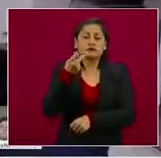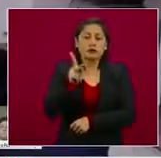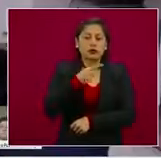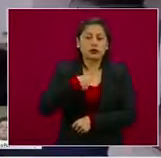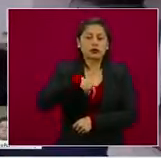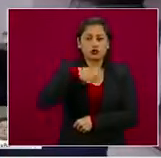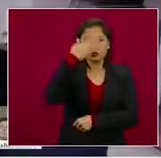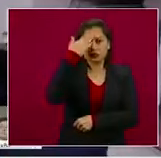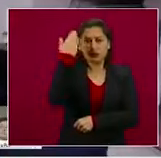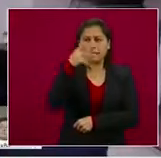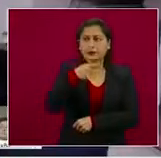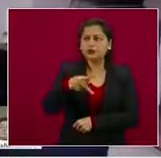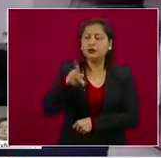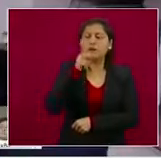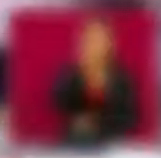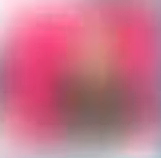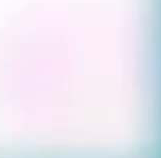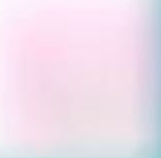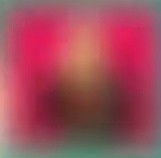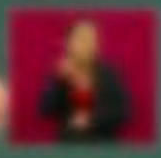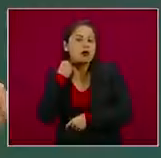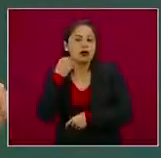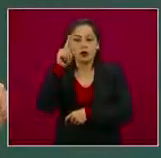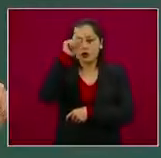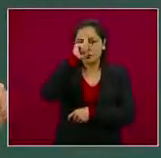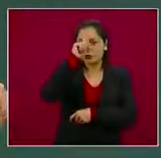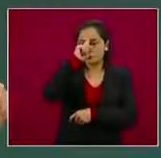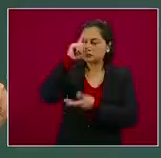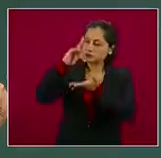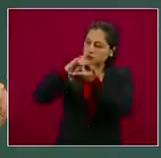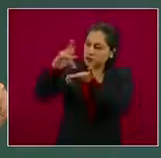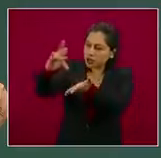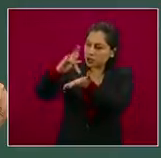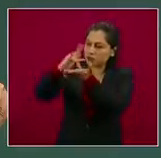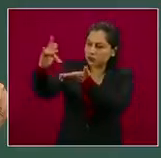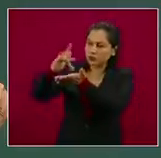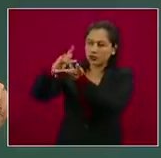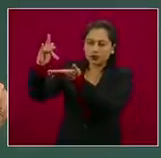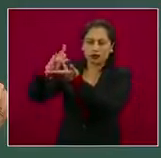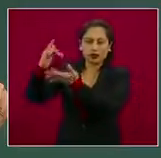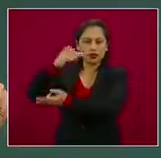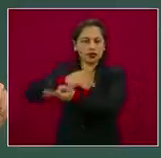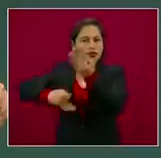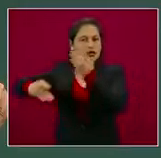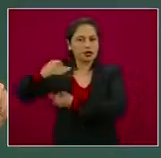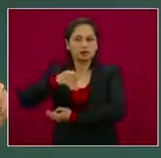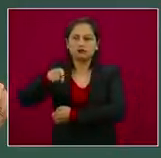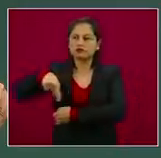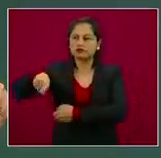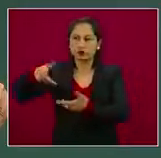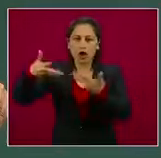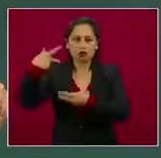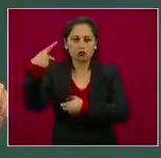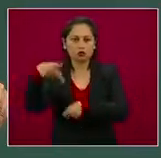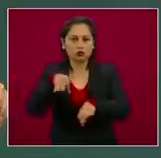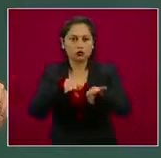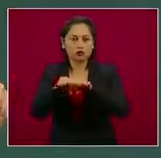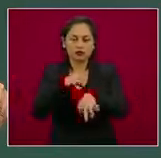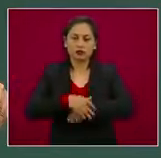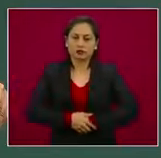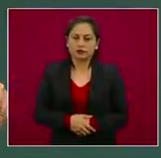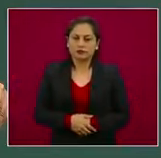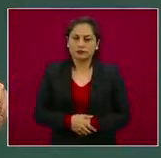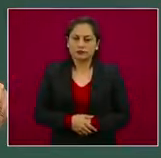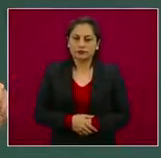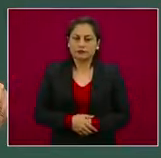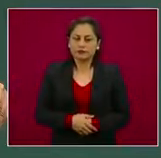que esperan esa información desde hace tanto tiempo. Agradecerles a todos por lo que se está haciendo y sobre